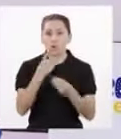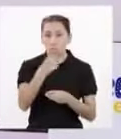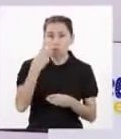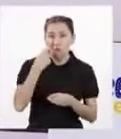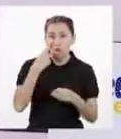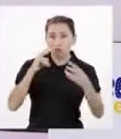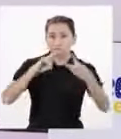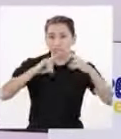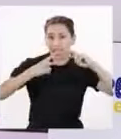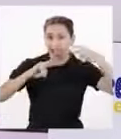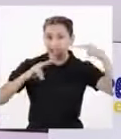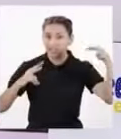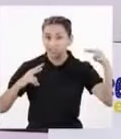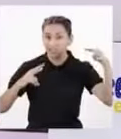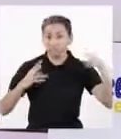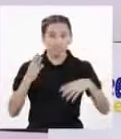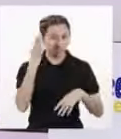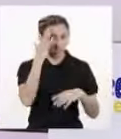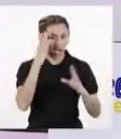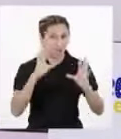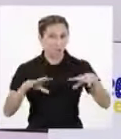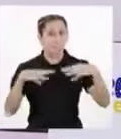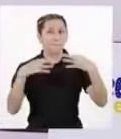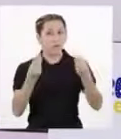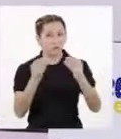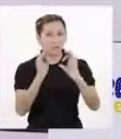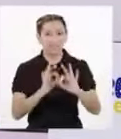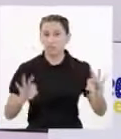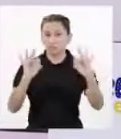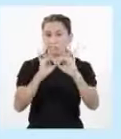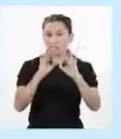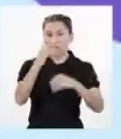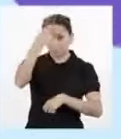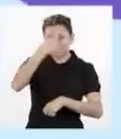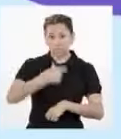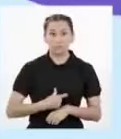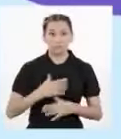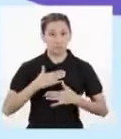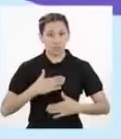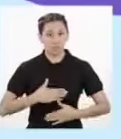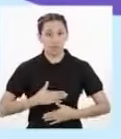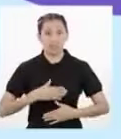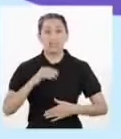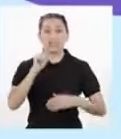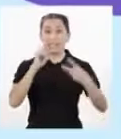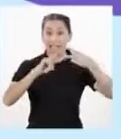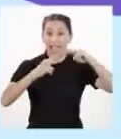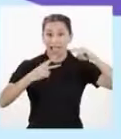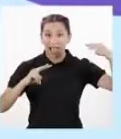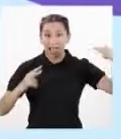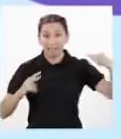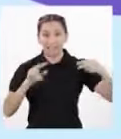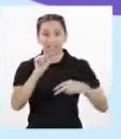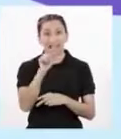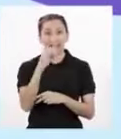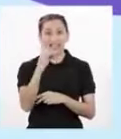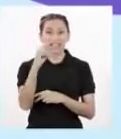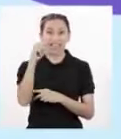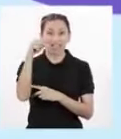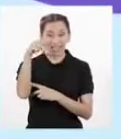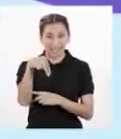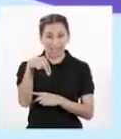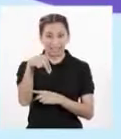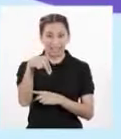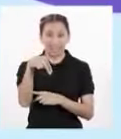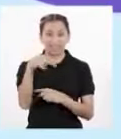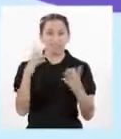ADN? ¿Qué es? ¿Y por qué es importante los seres humanos? El ADN, o también conocido como ácido